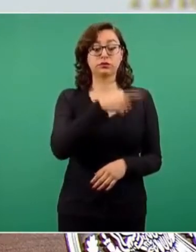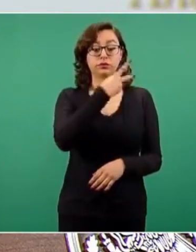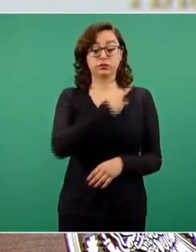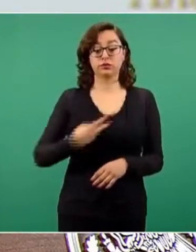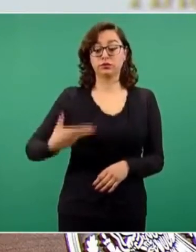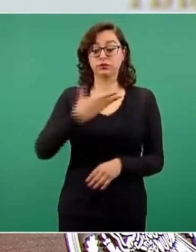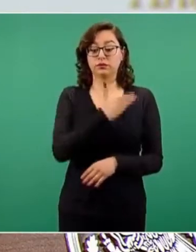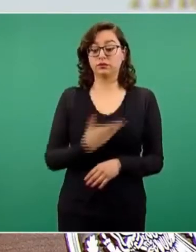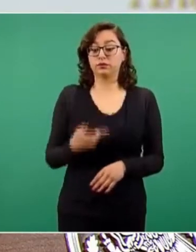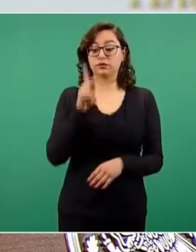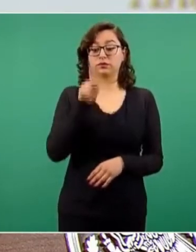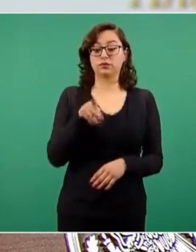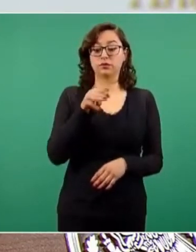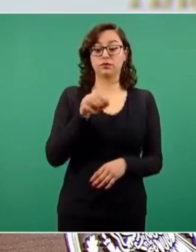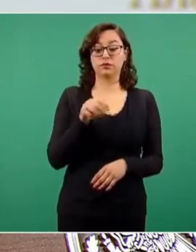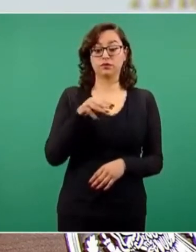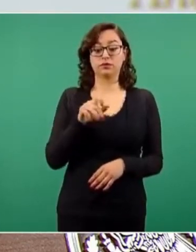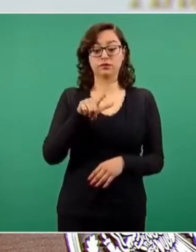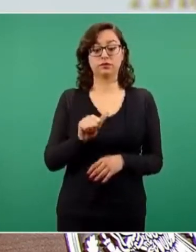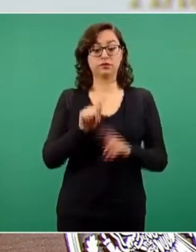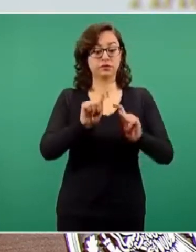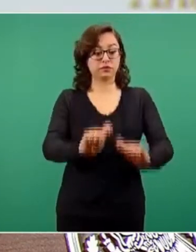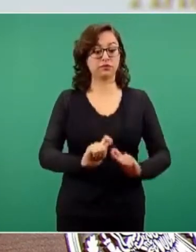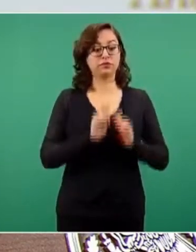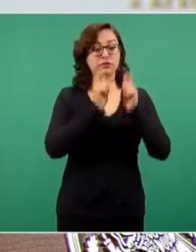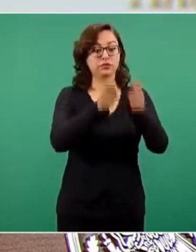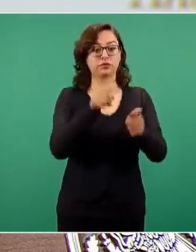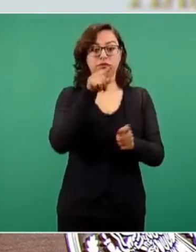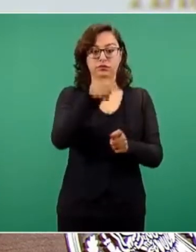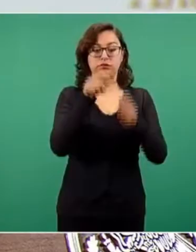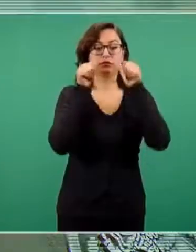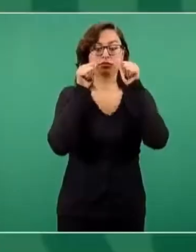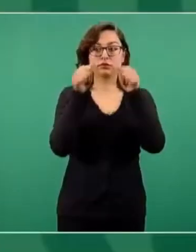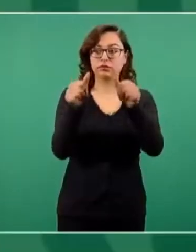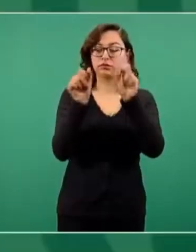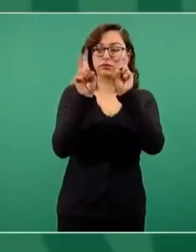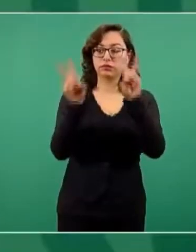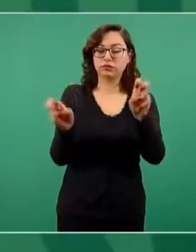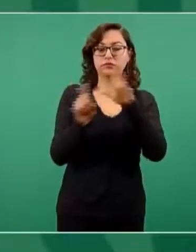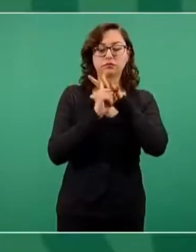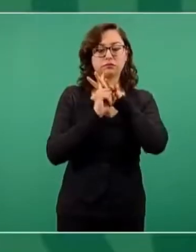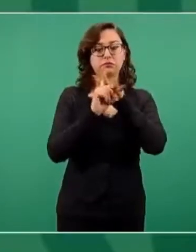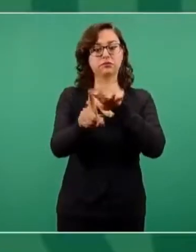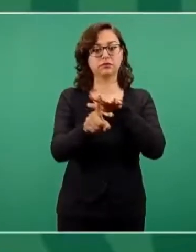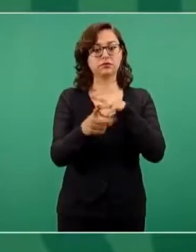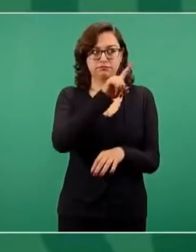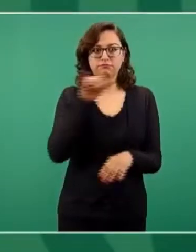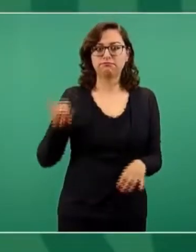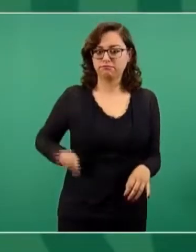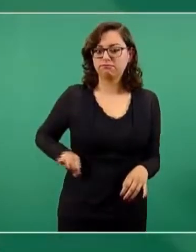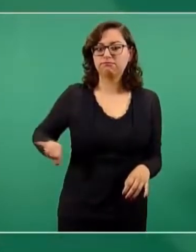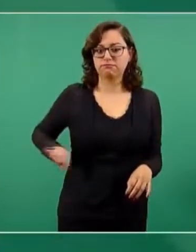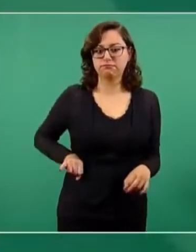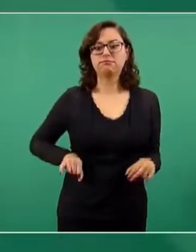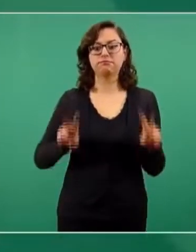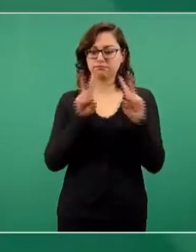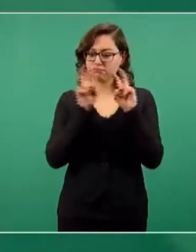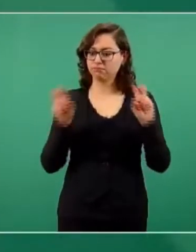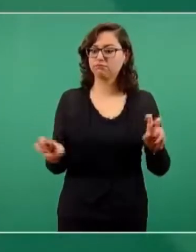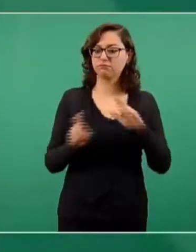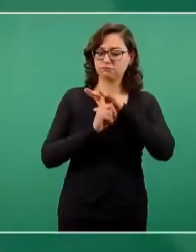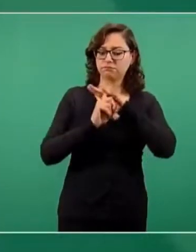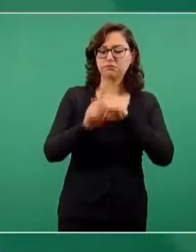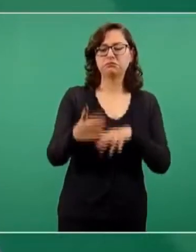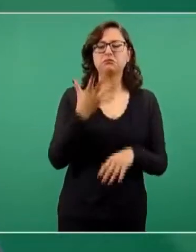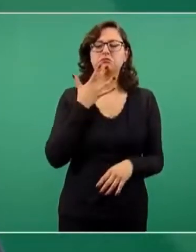para atender el asunto migratorio, demuestra que le importa, no soslaya el